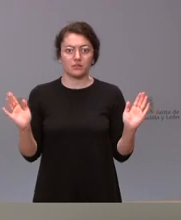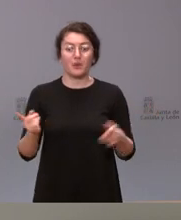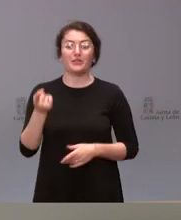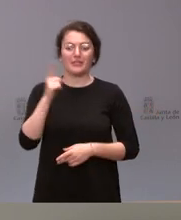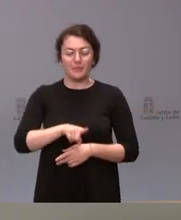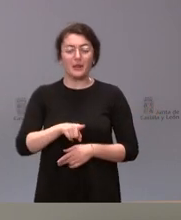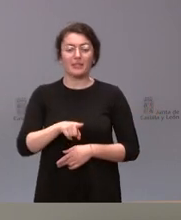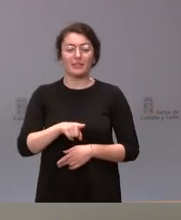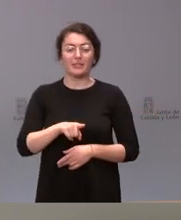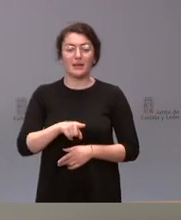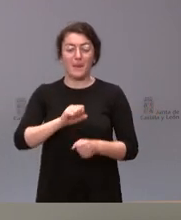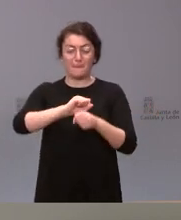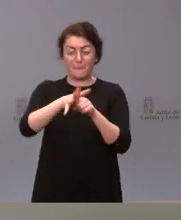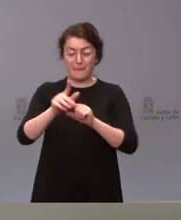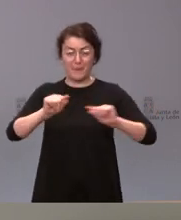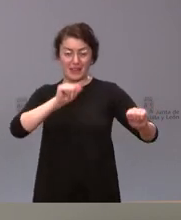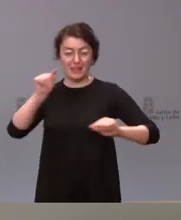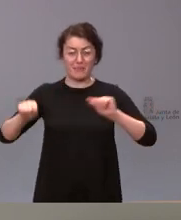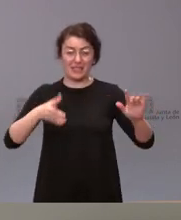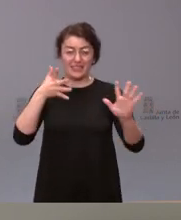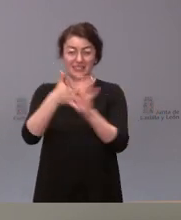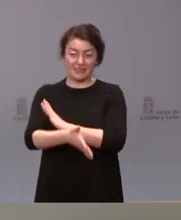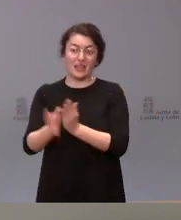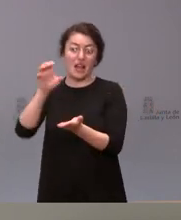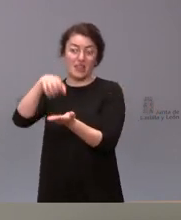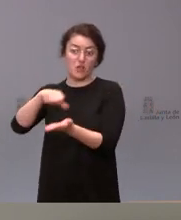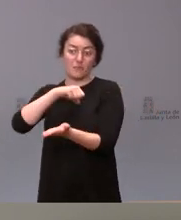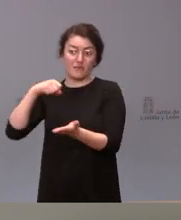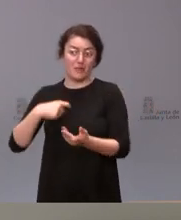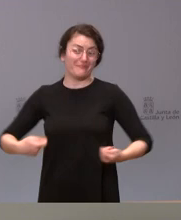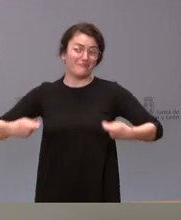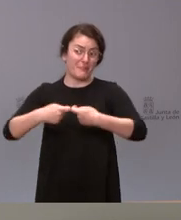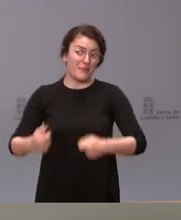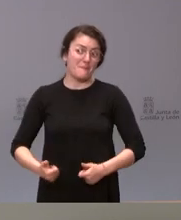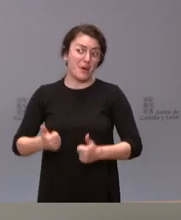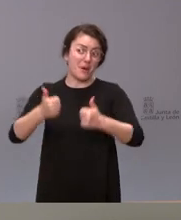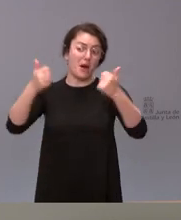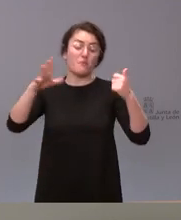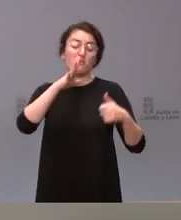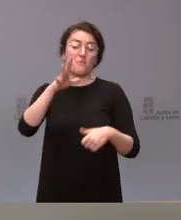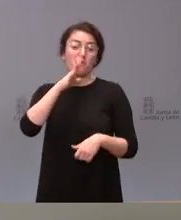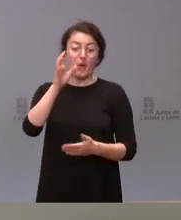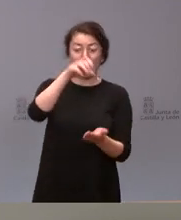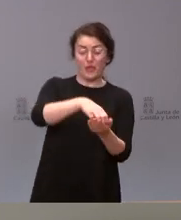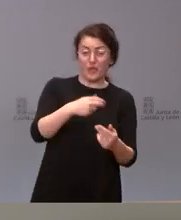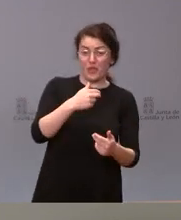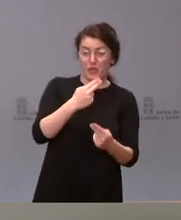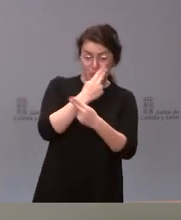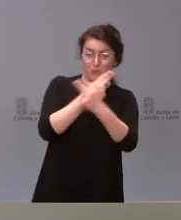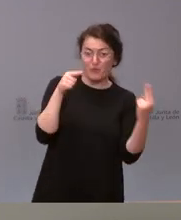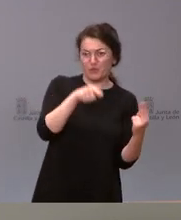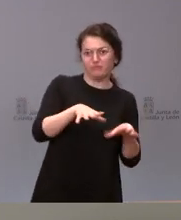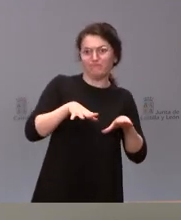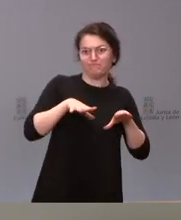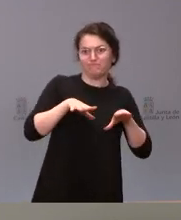el trabajo que hemos realizado con algunos centros privados ante la saturación o ante el colapso como usted quiera denominarlo de los centros